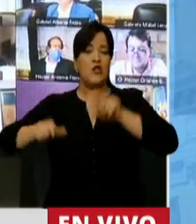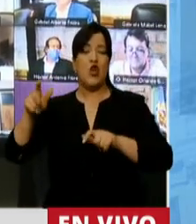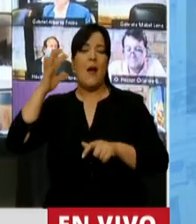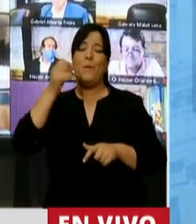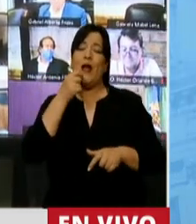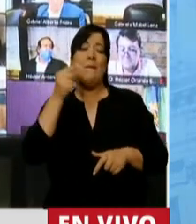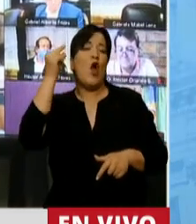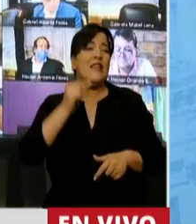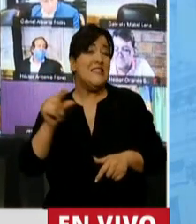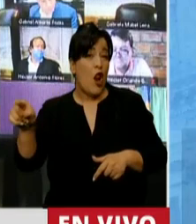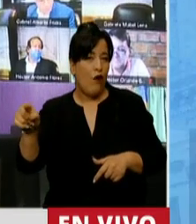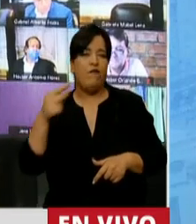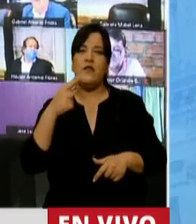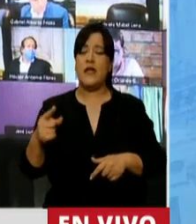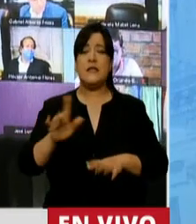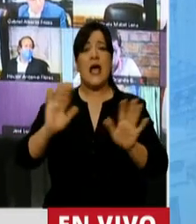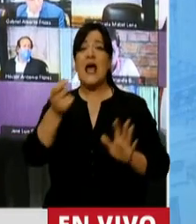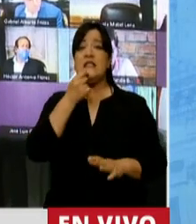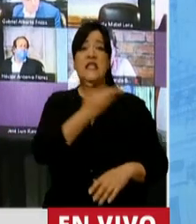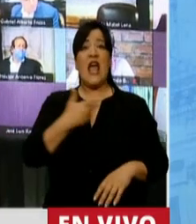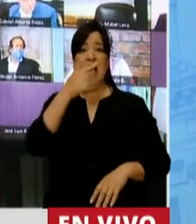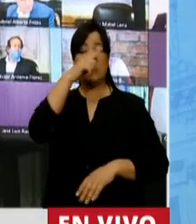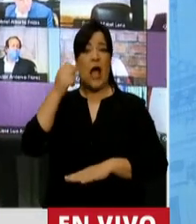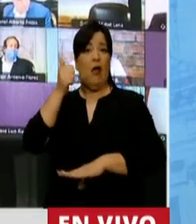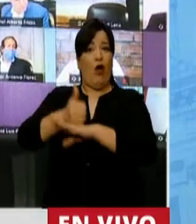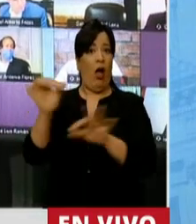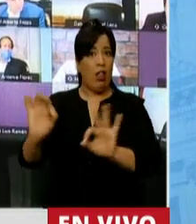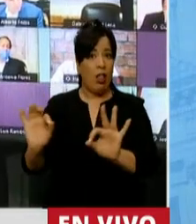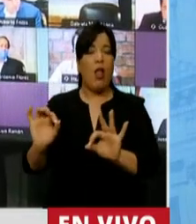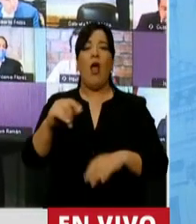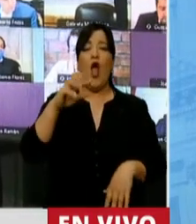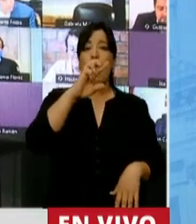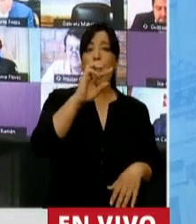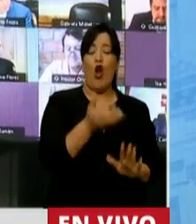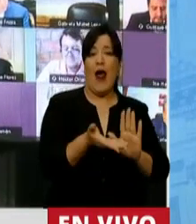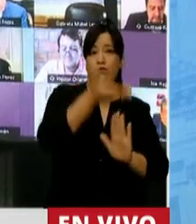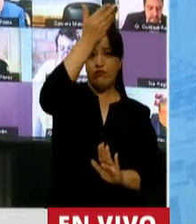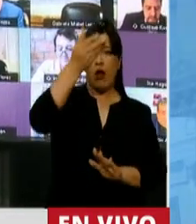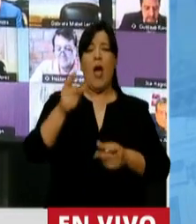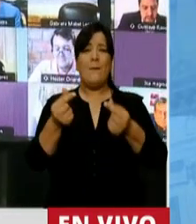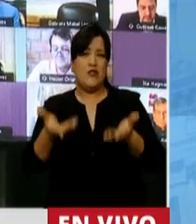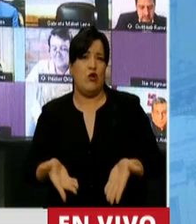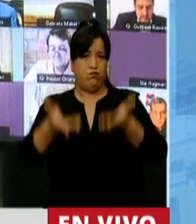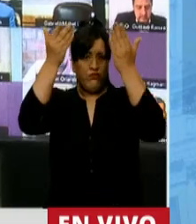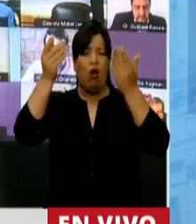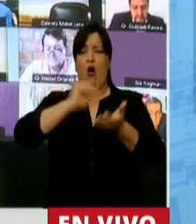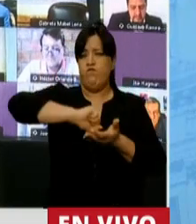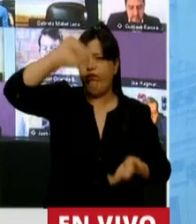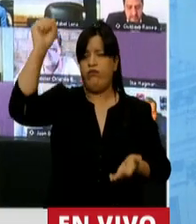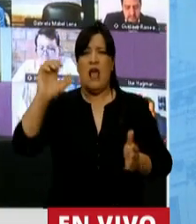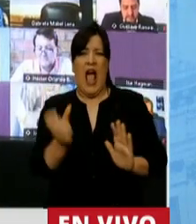como Kicillof, sin un Estado presente, cuando sube el dólar, suben los precios. Devaluación, inflación,